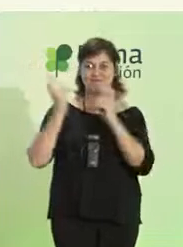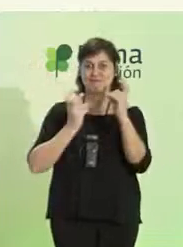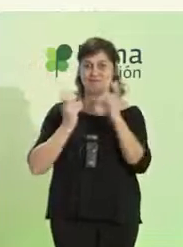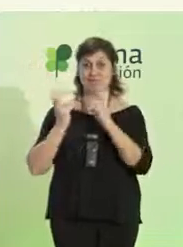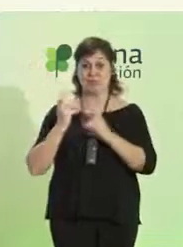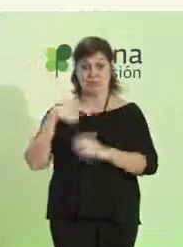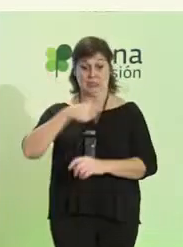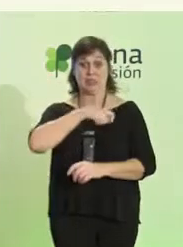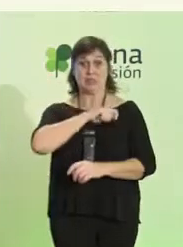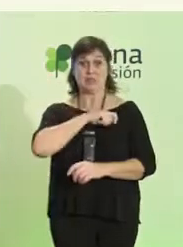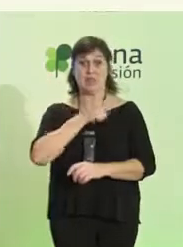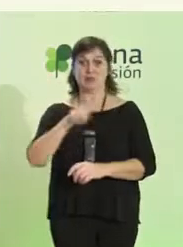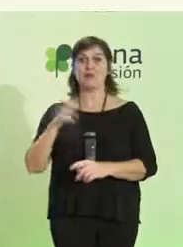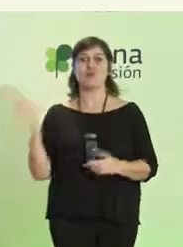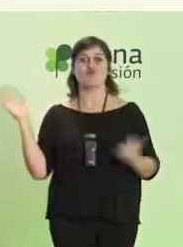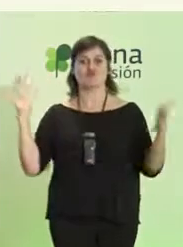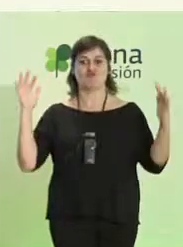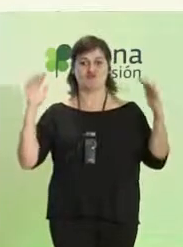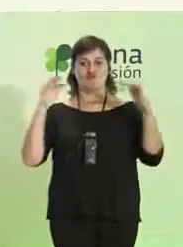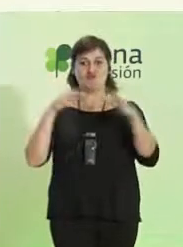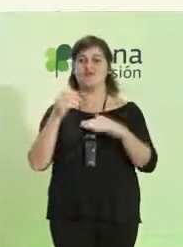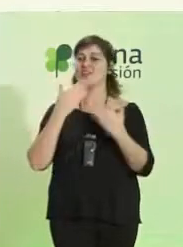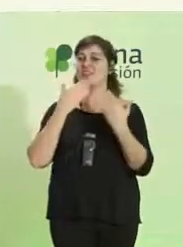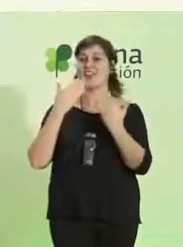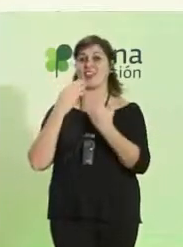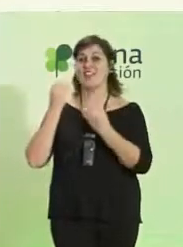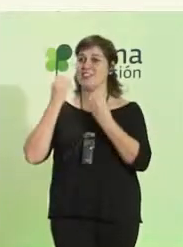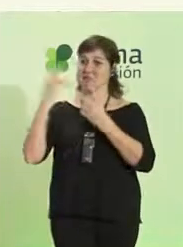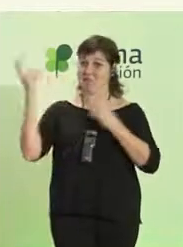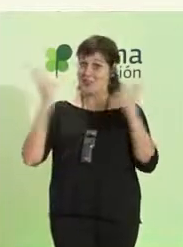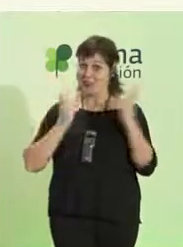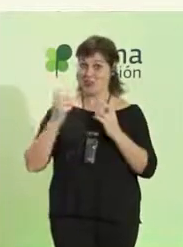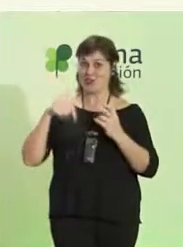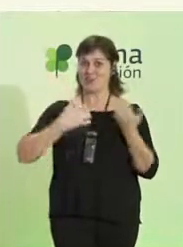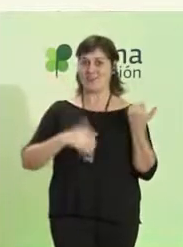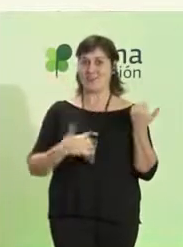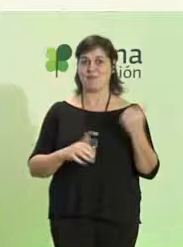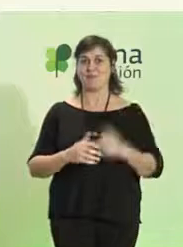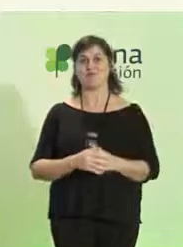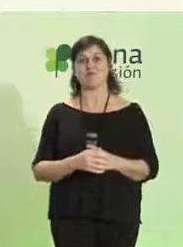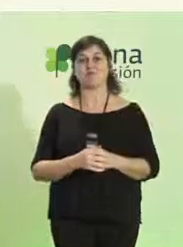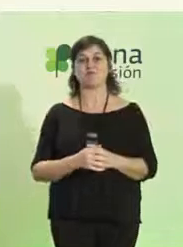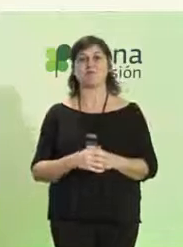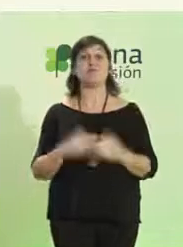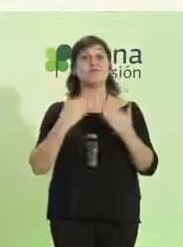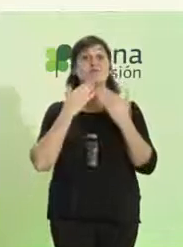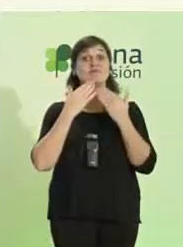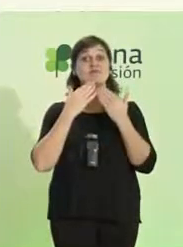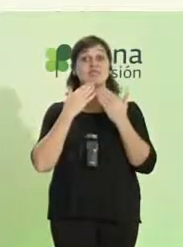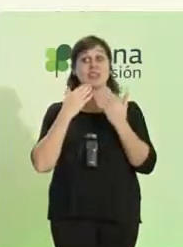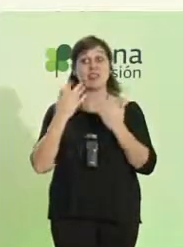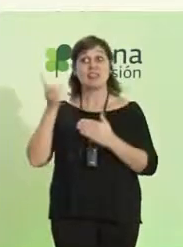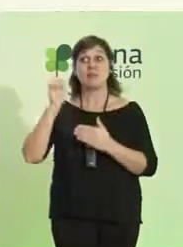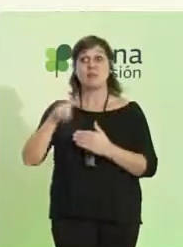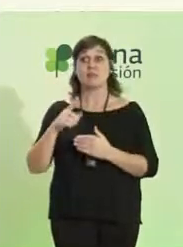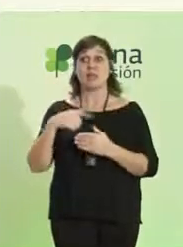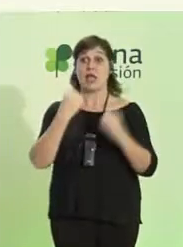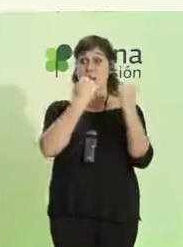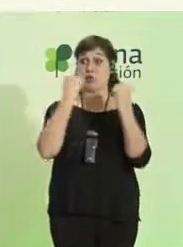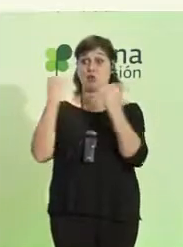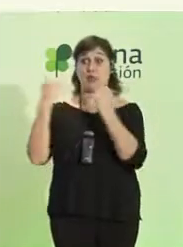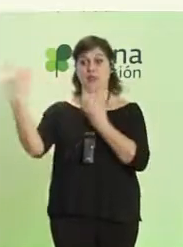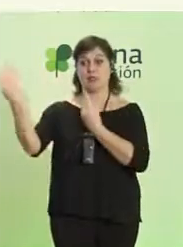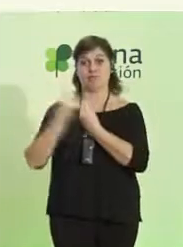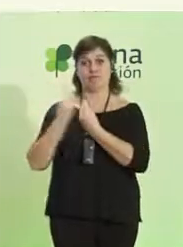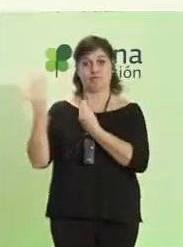de España. Gracias y bienvenidos a Sevilla. Muy agradecidos también por la presencia de las autoridades que nos